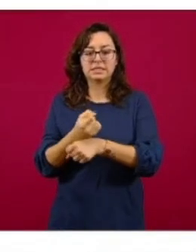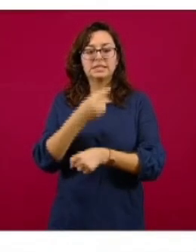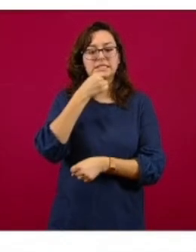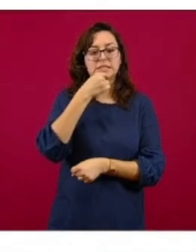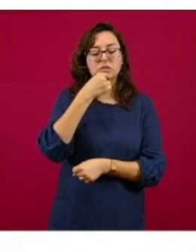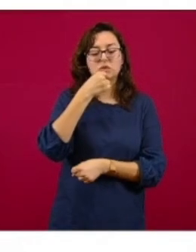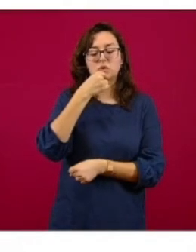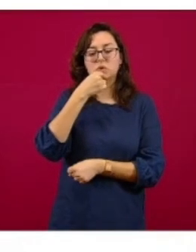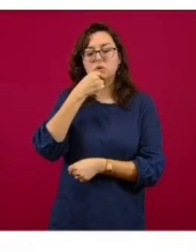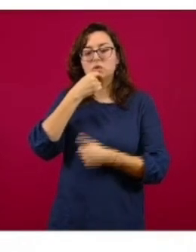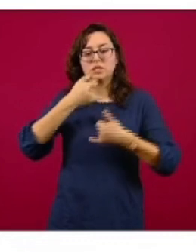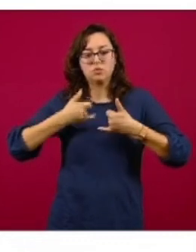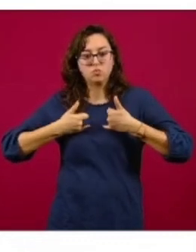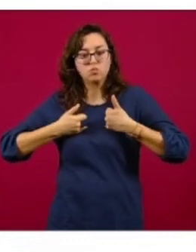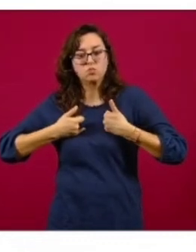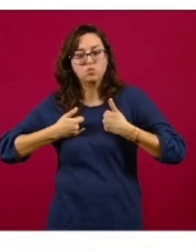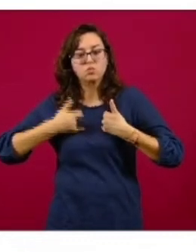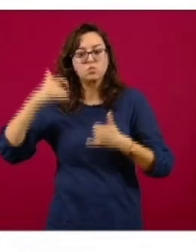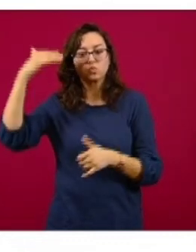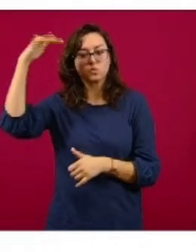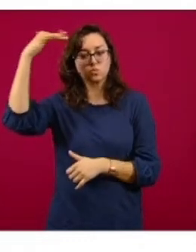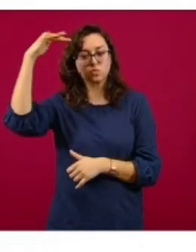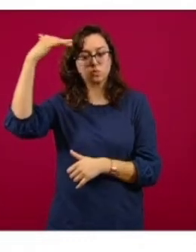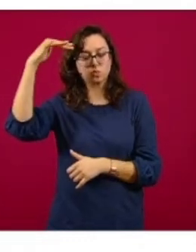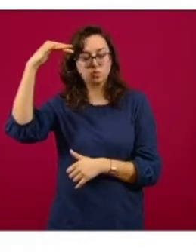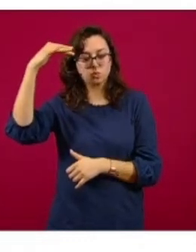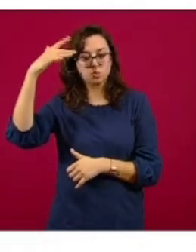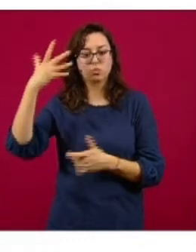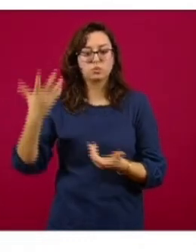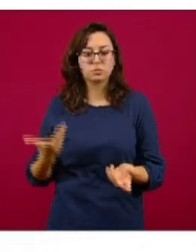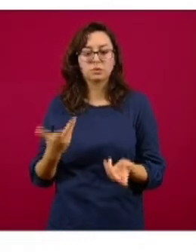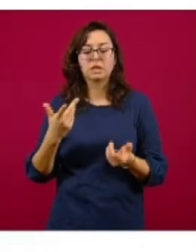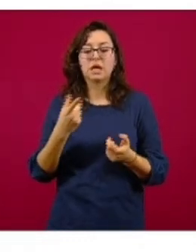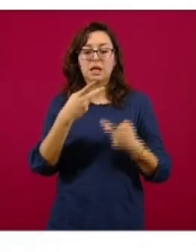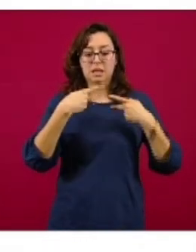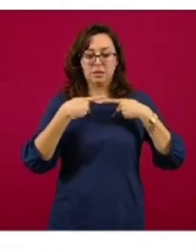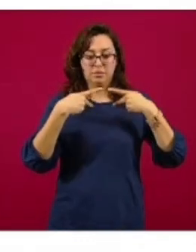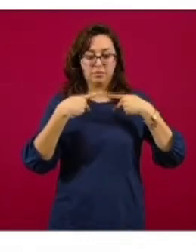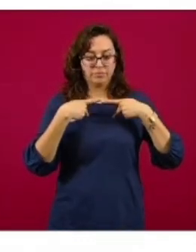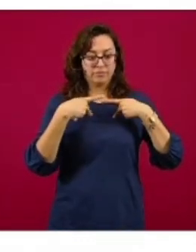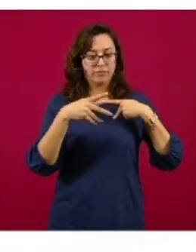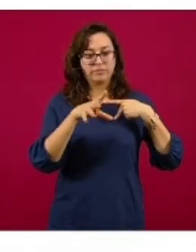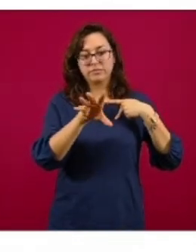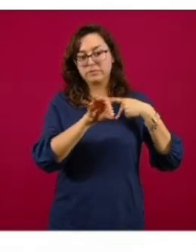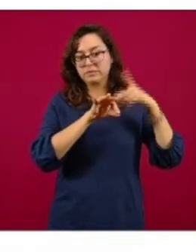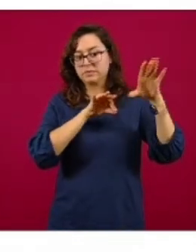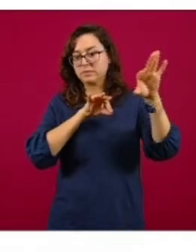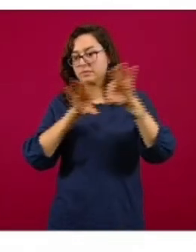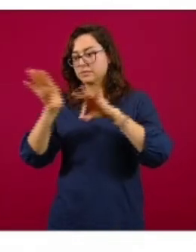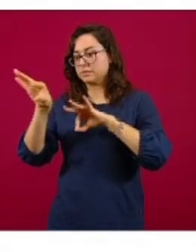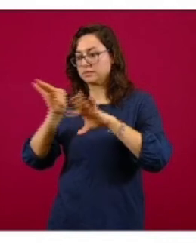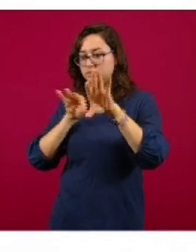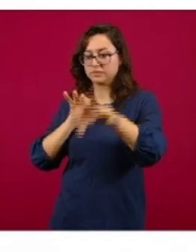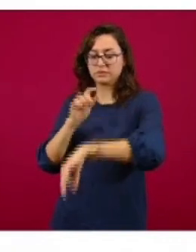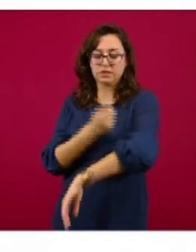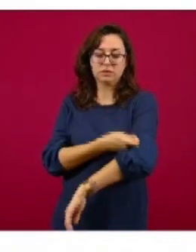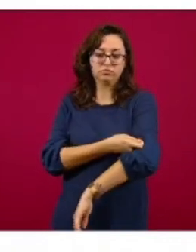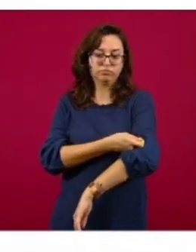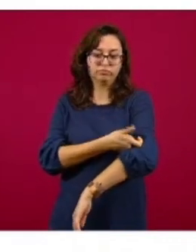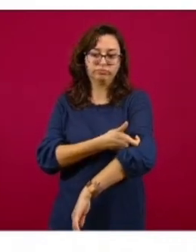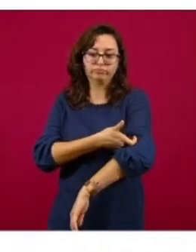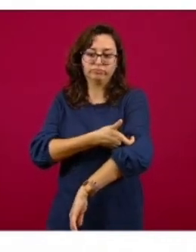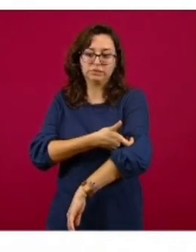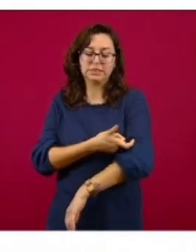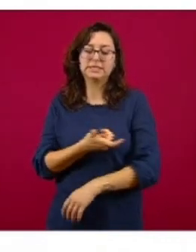adultos. En los distintos hogares había personas seleccionadas al azar que nos dieron su muestra de